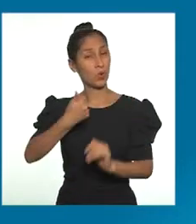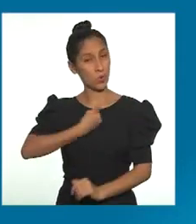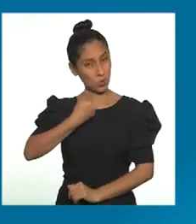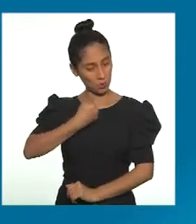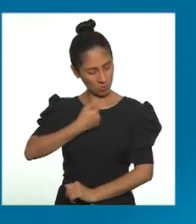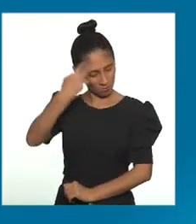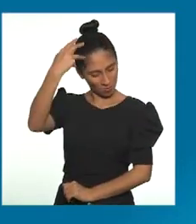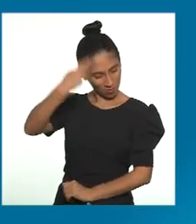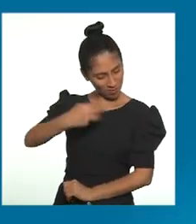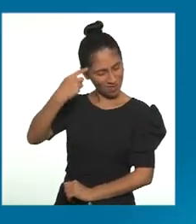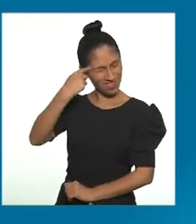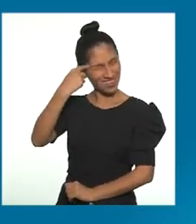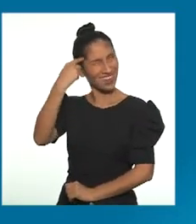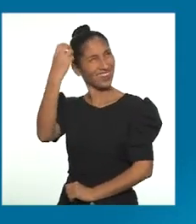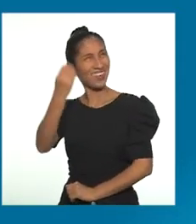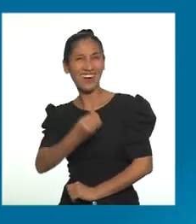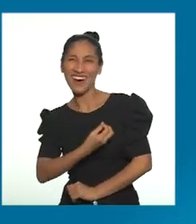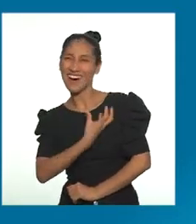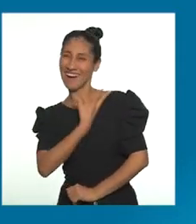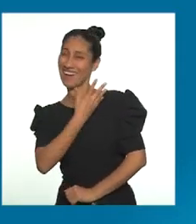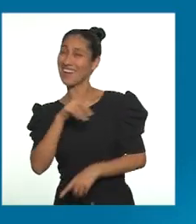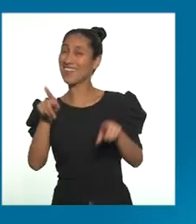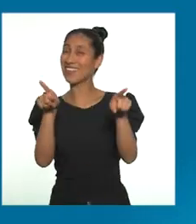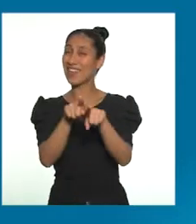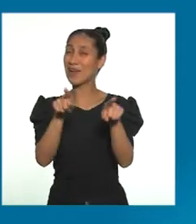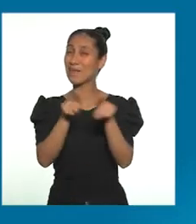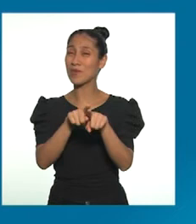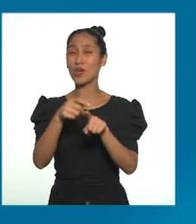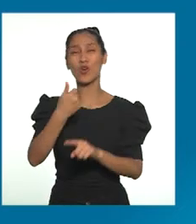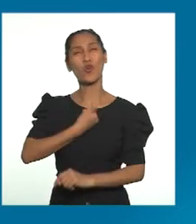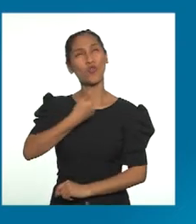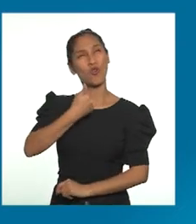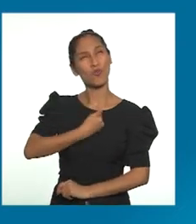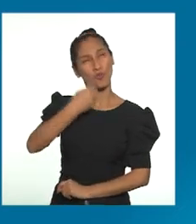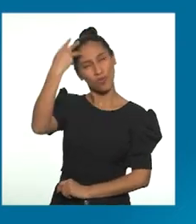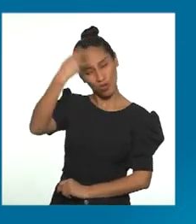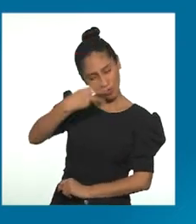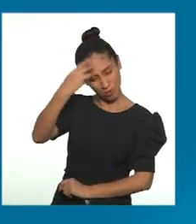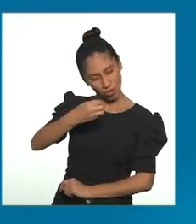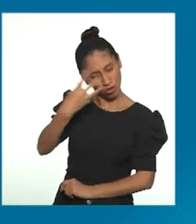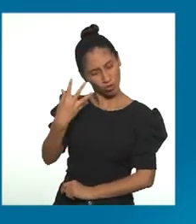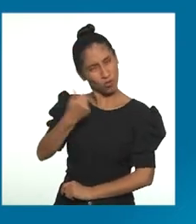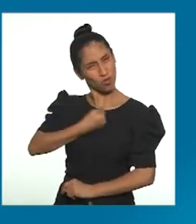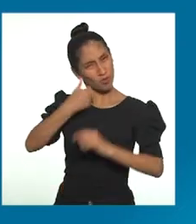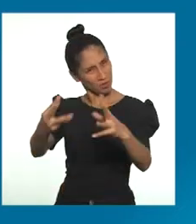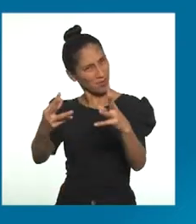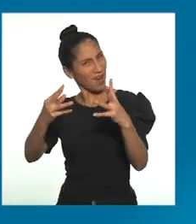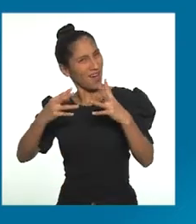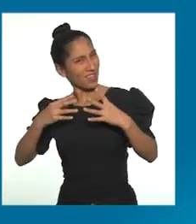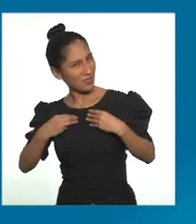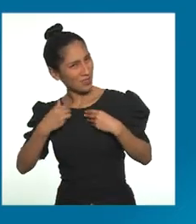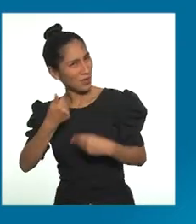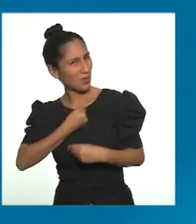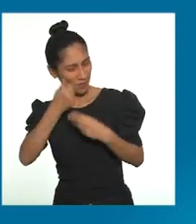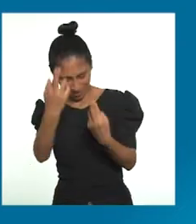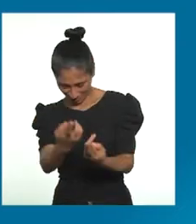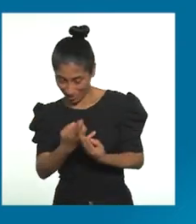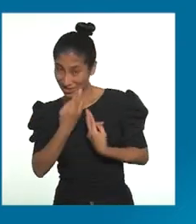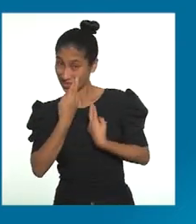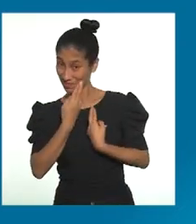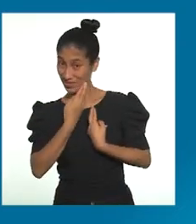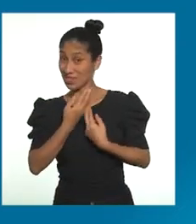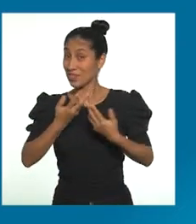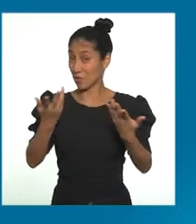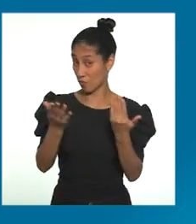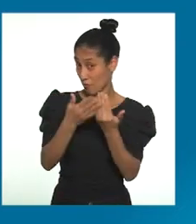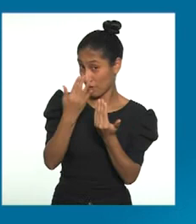autoestima implica también trabajar en nuestro autoconcepto, autoaceptación y autorrespeto. Esto